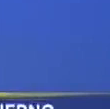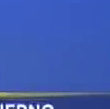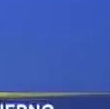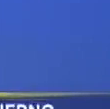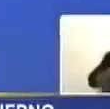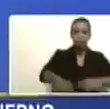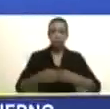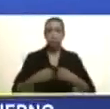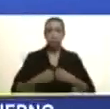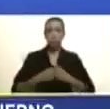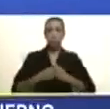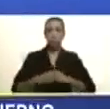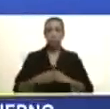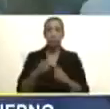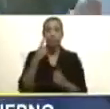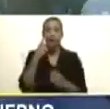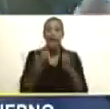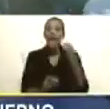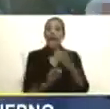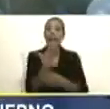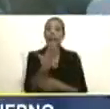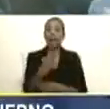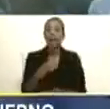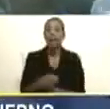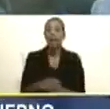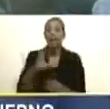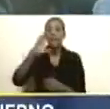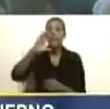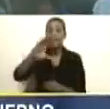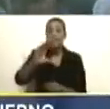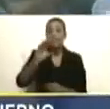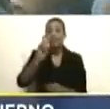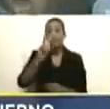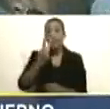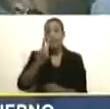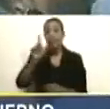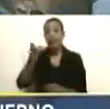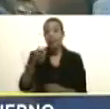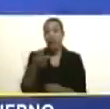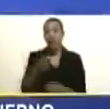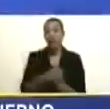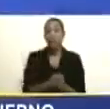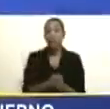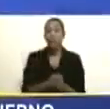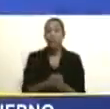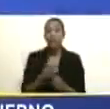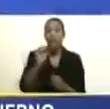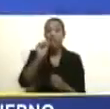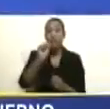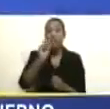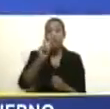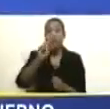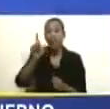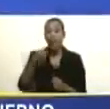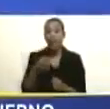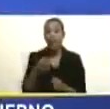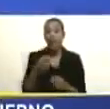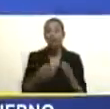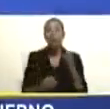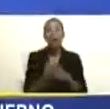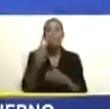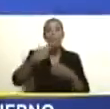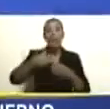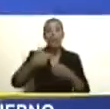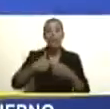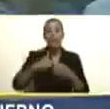Esequibo y CBG Esequibo y de inmediato procedamos a conceder